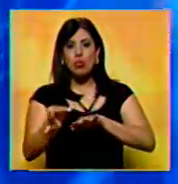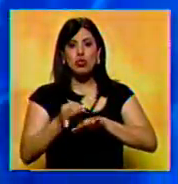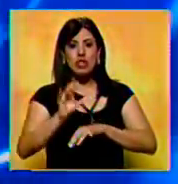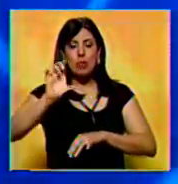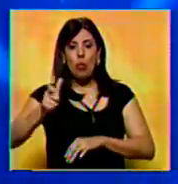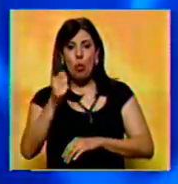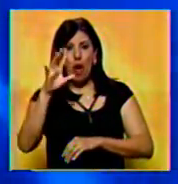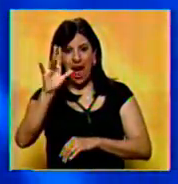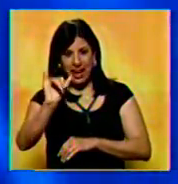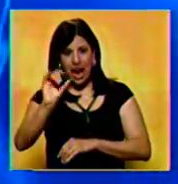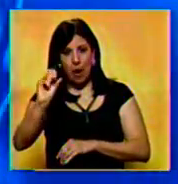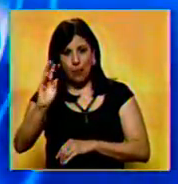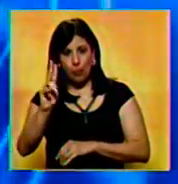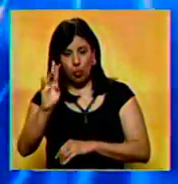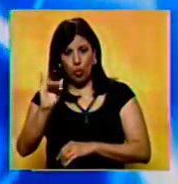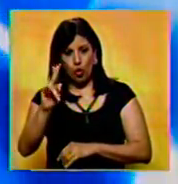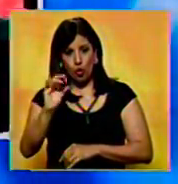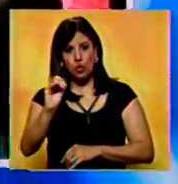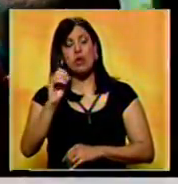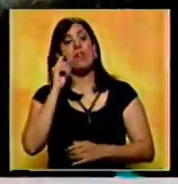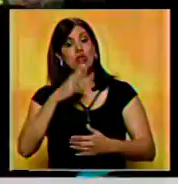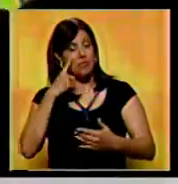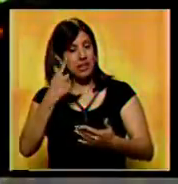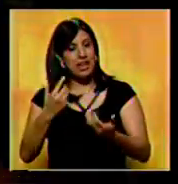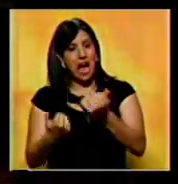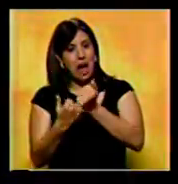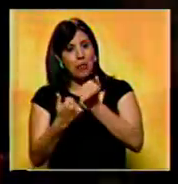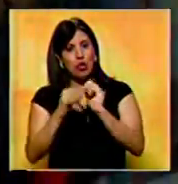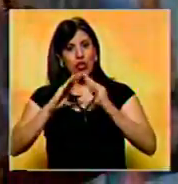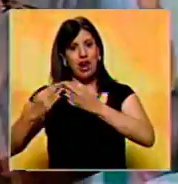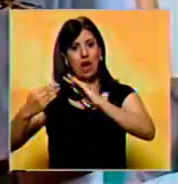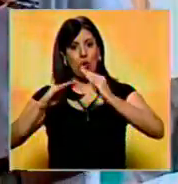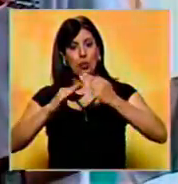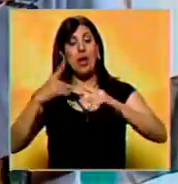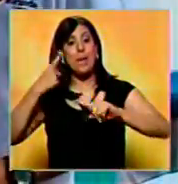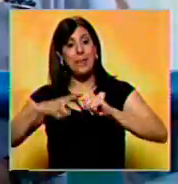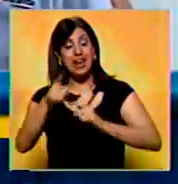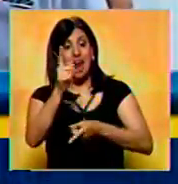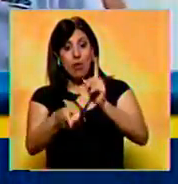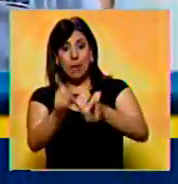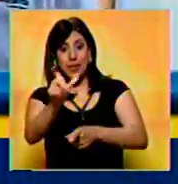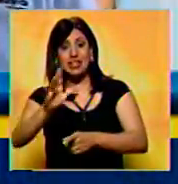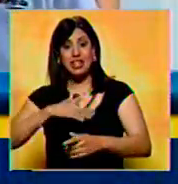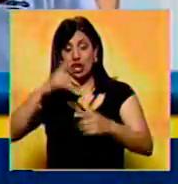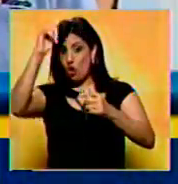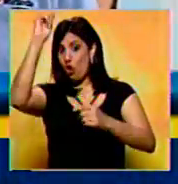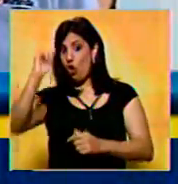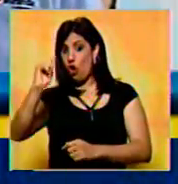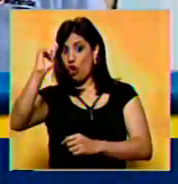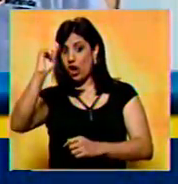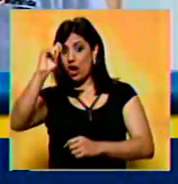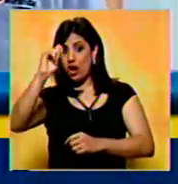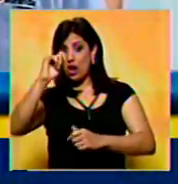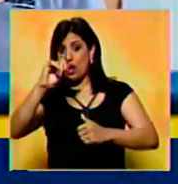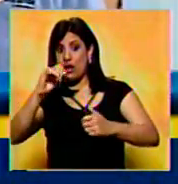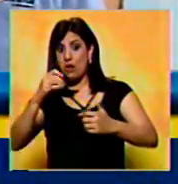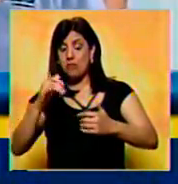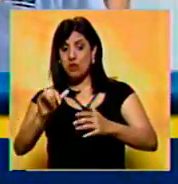Huayca y Puro. Veamos. El apoyo de su comunidad. Pero aquellos que se ponen la gorra del partido,